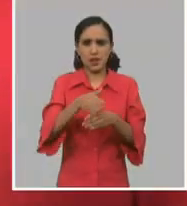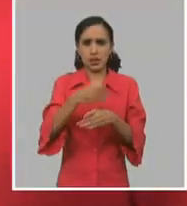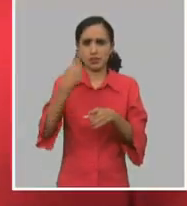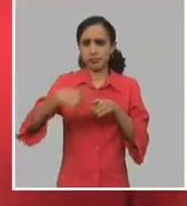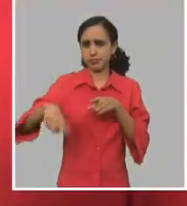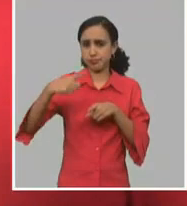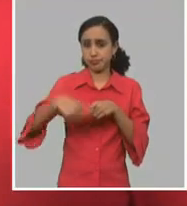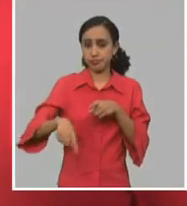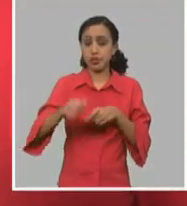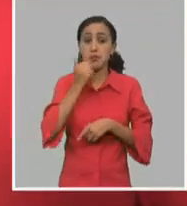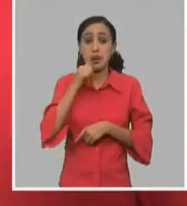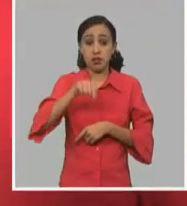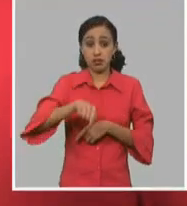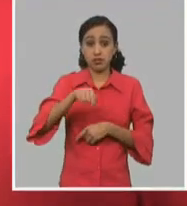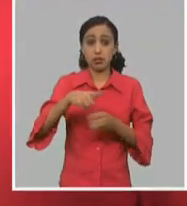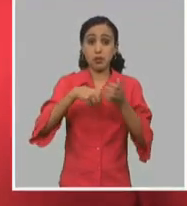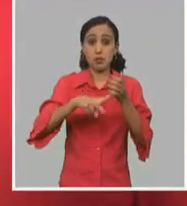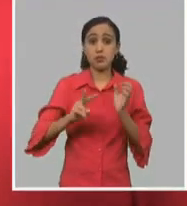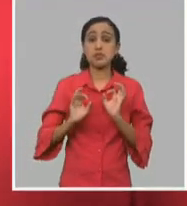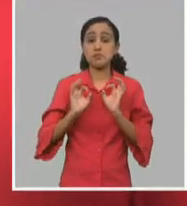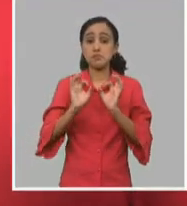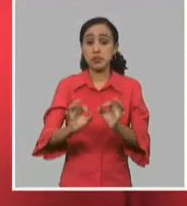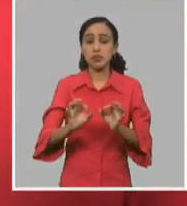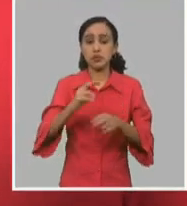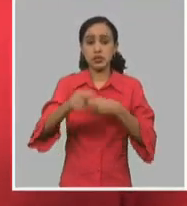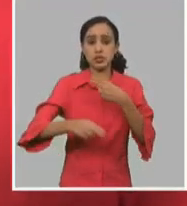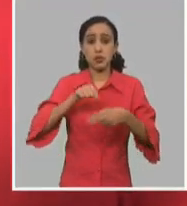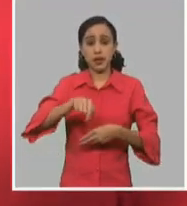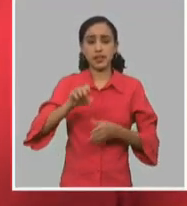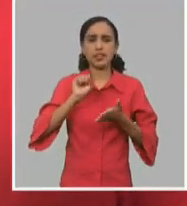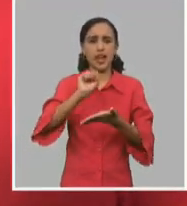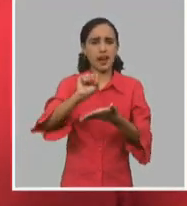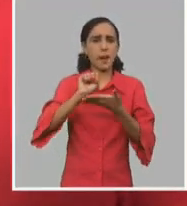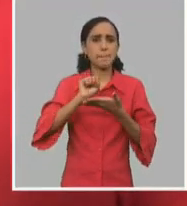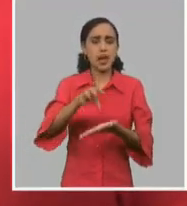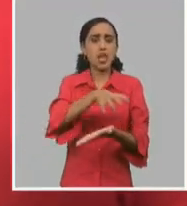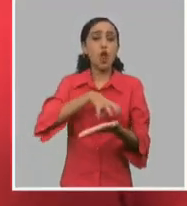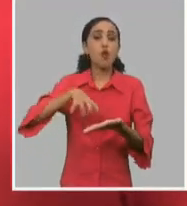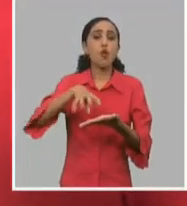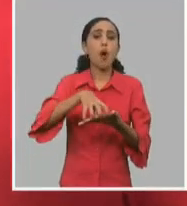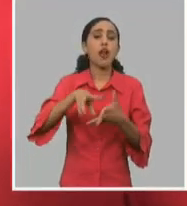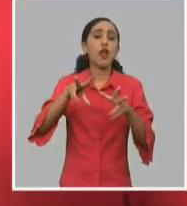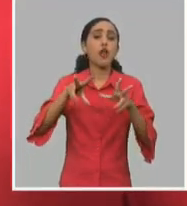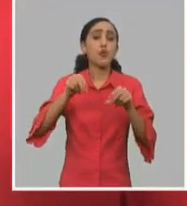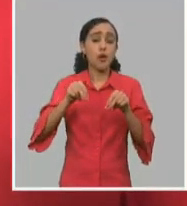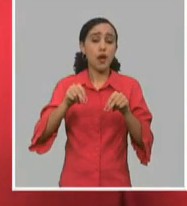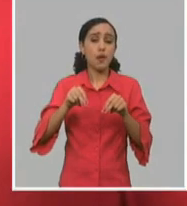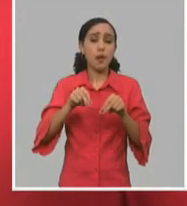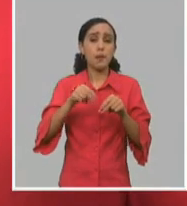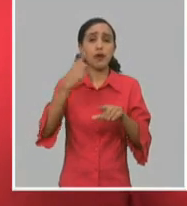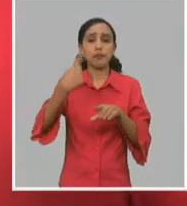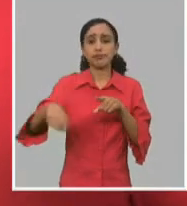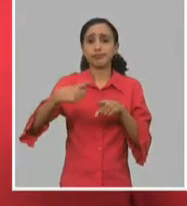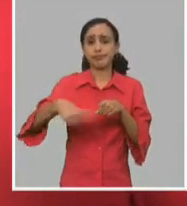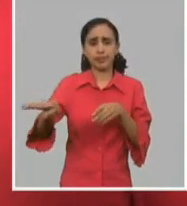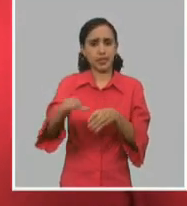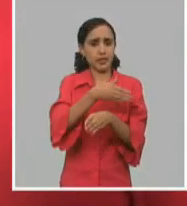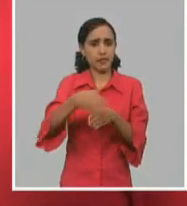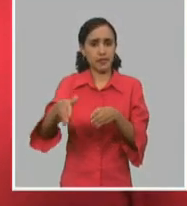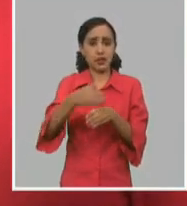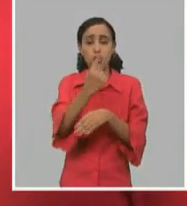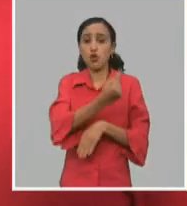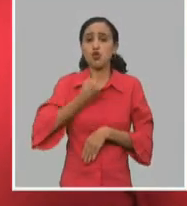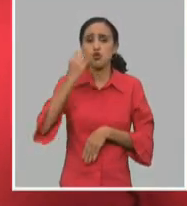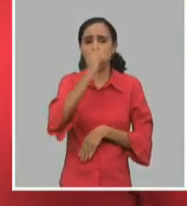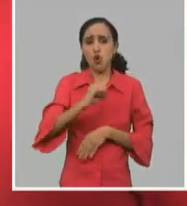Además, esta es una provincia que viene introduciendo en esta campaña áreas nuevas para los cultivos varios. Hemos